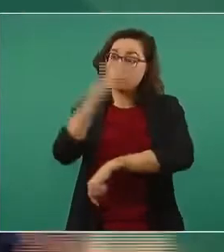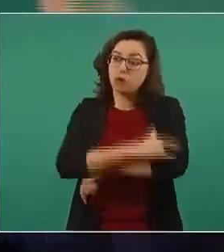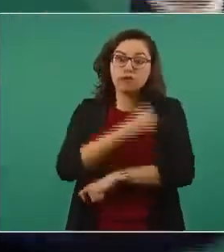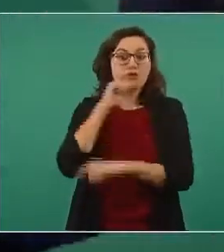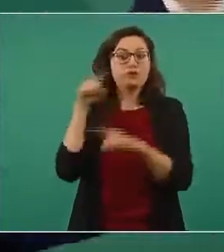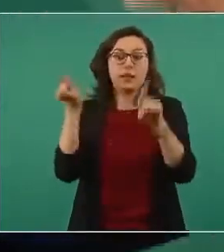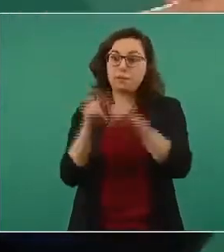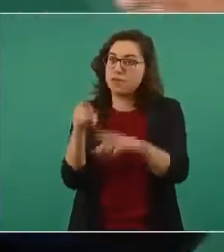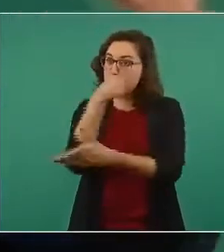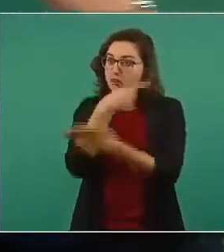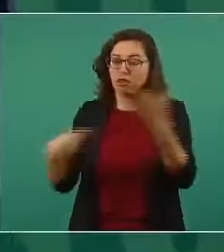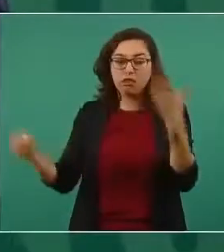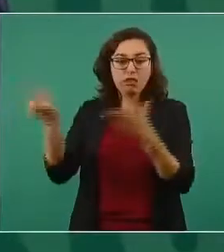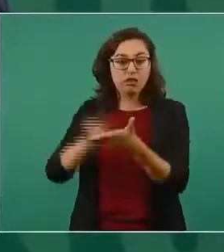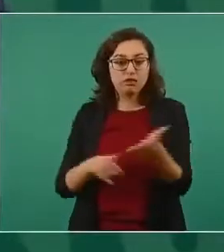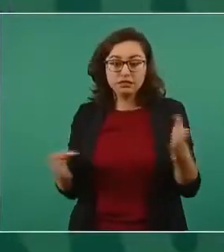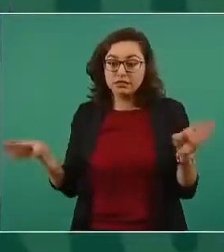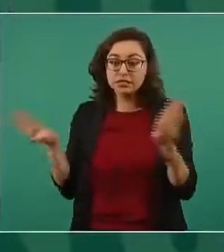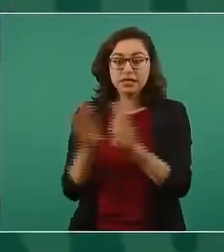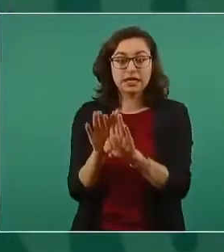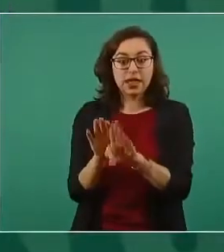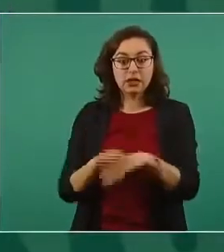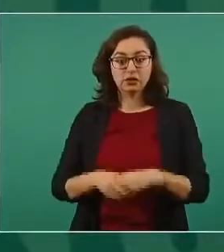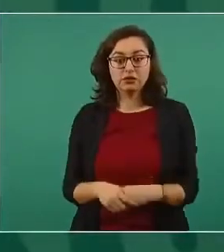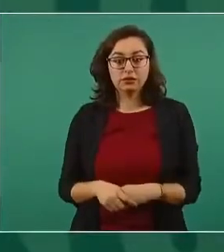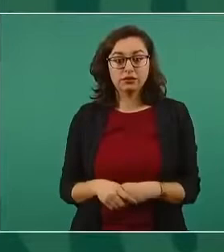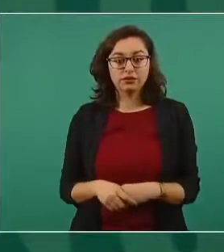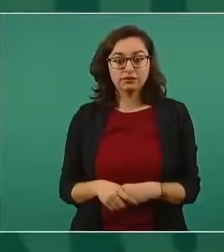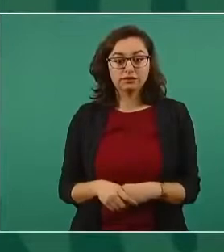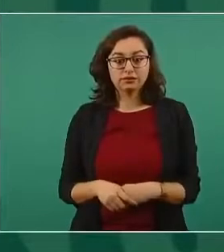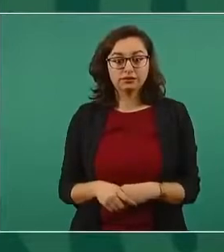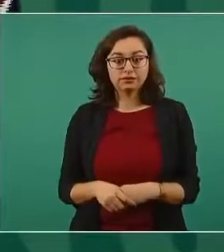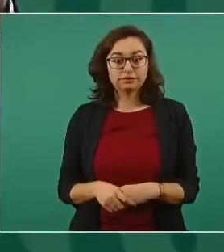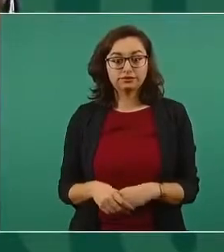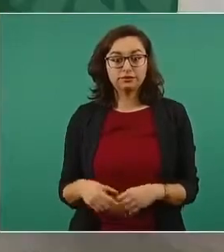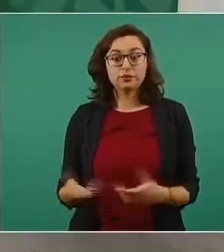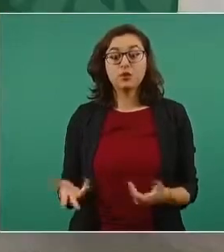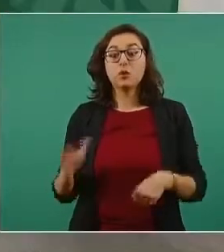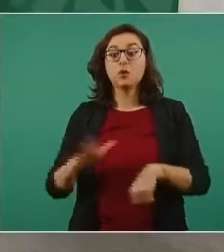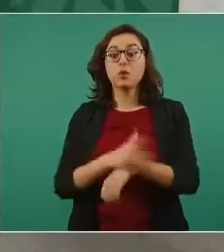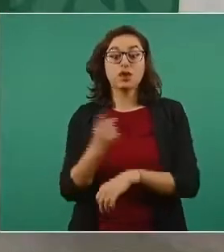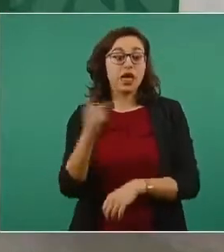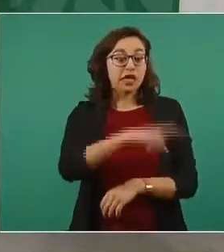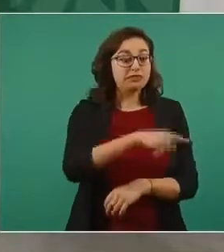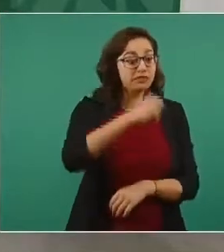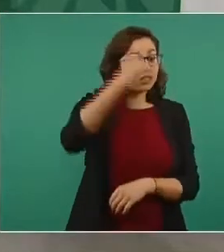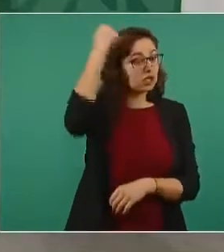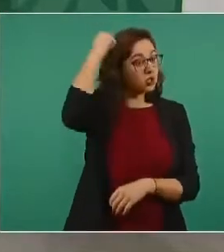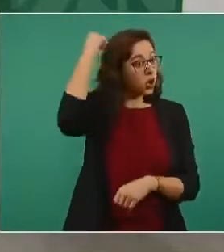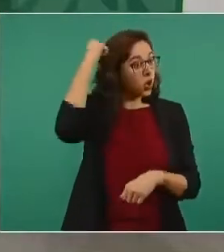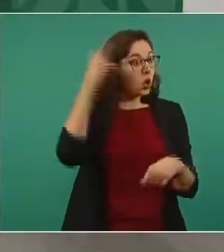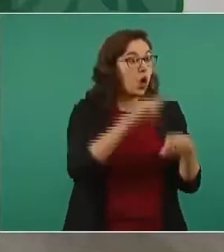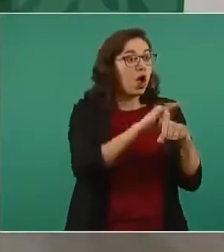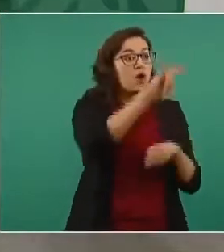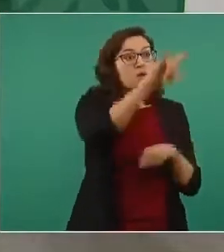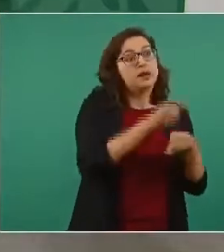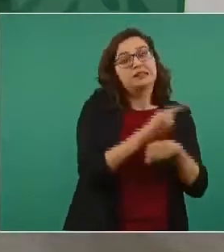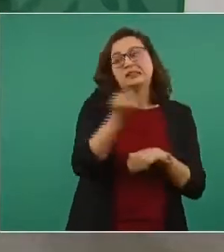el aeropuerto militar de Santa Lucía, supuestamente por invasión al espacio aéreo.